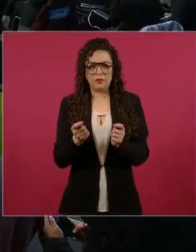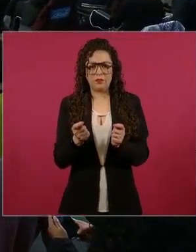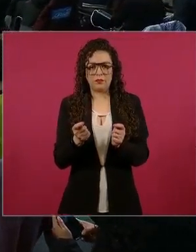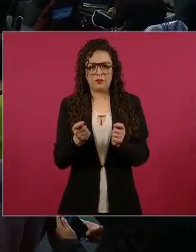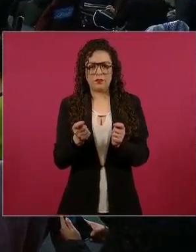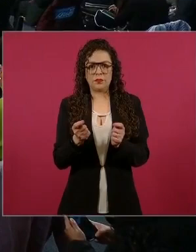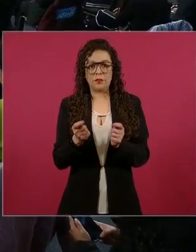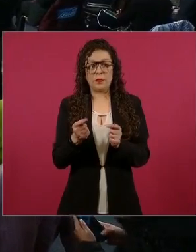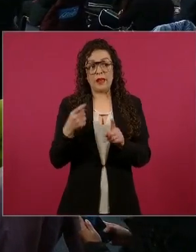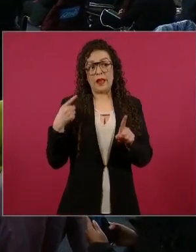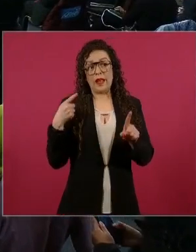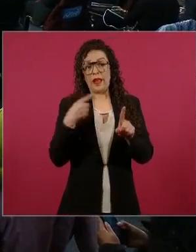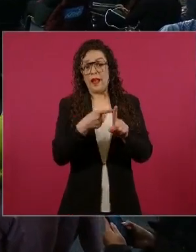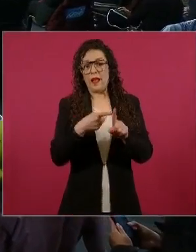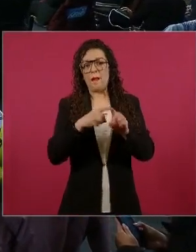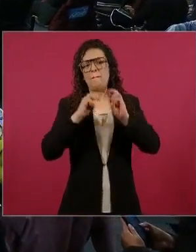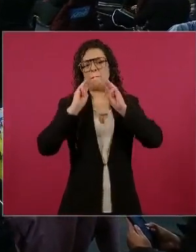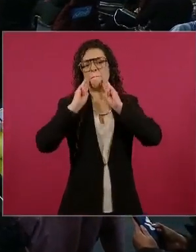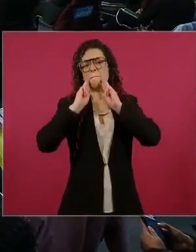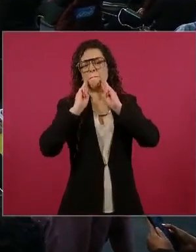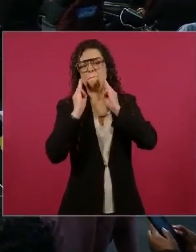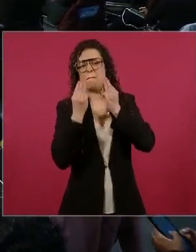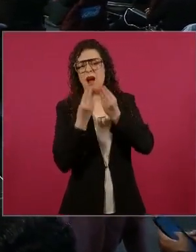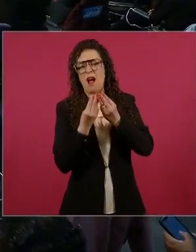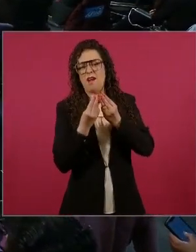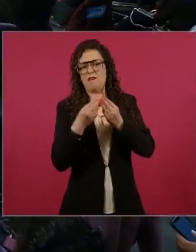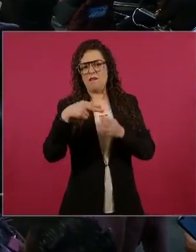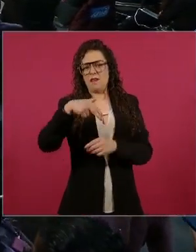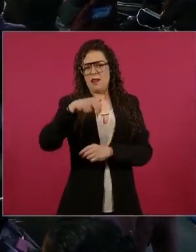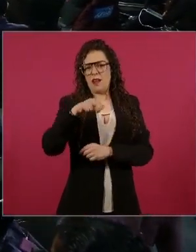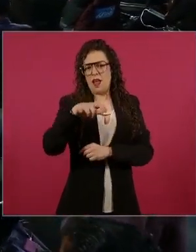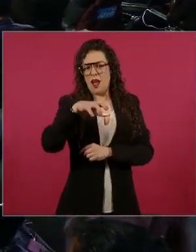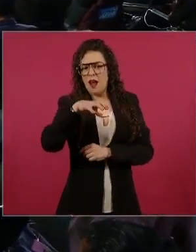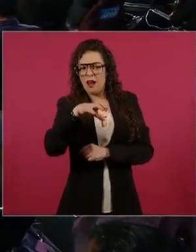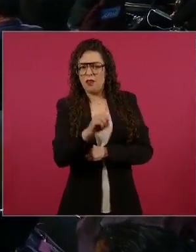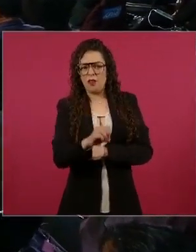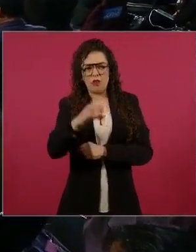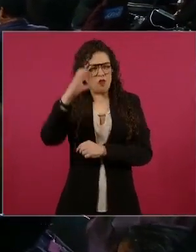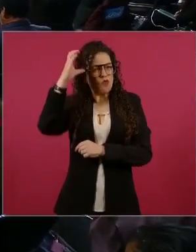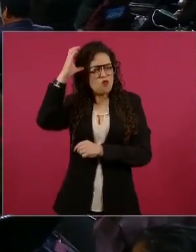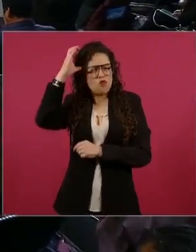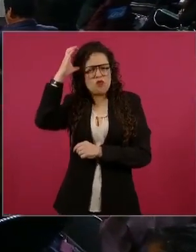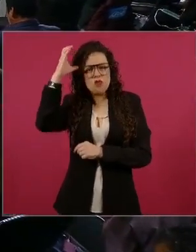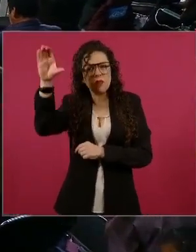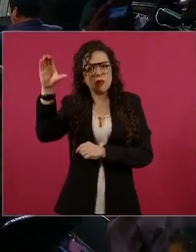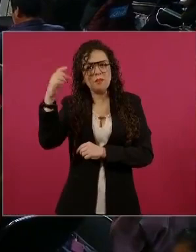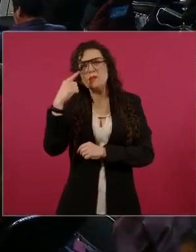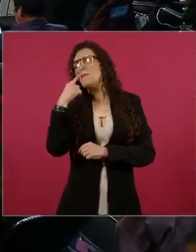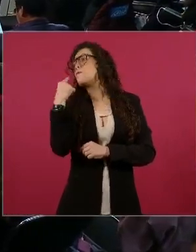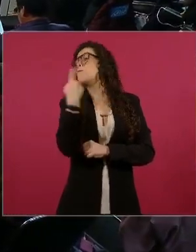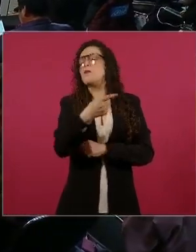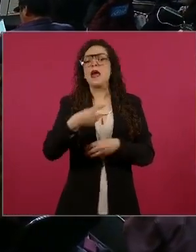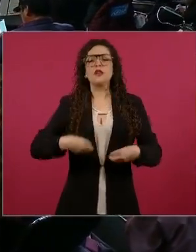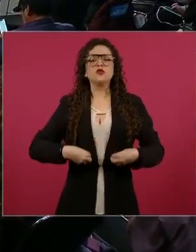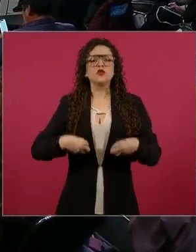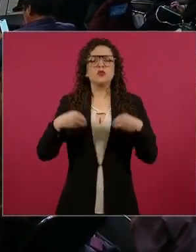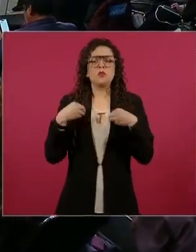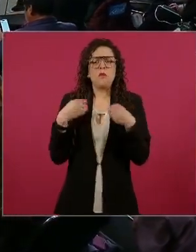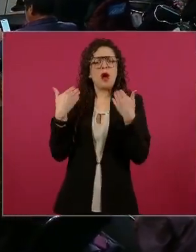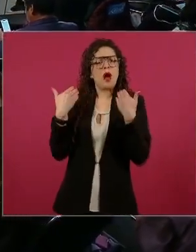viven muy bien, y mansiones, y todo lo de las